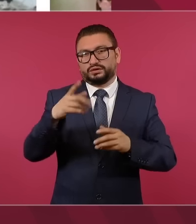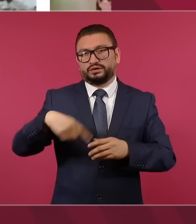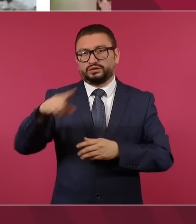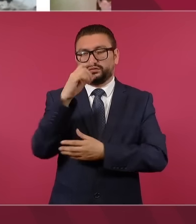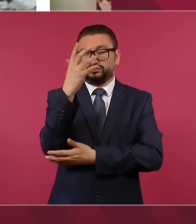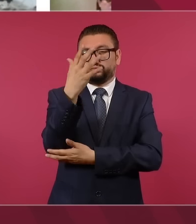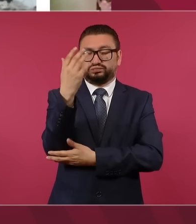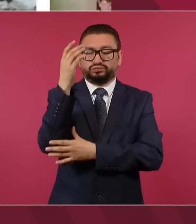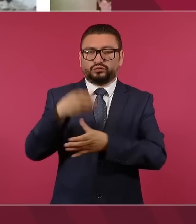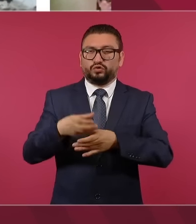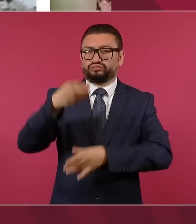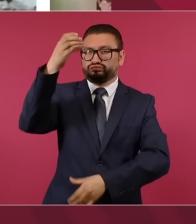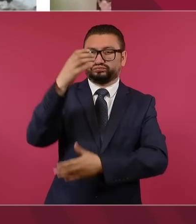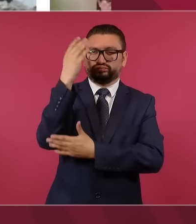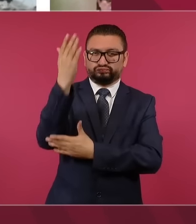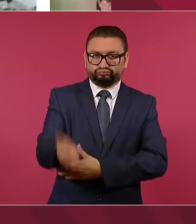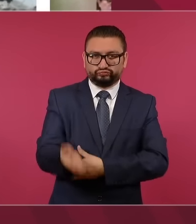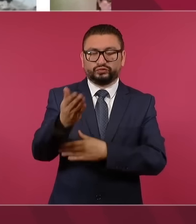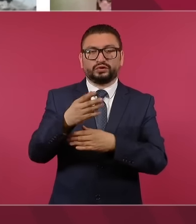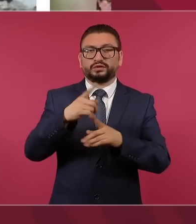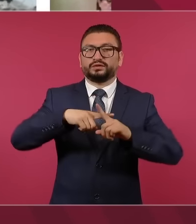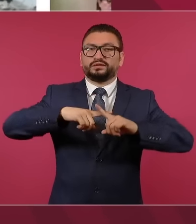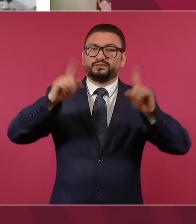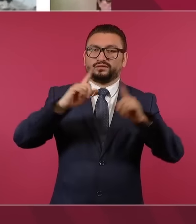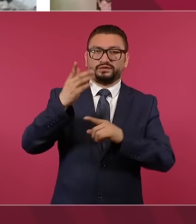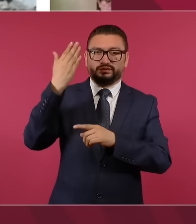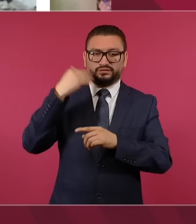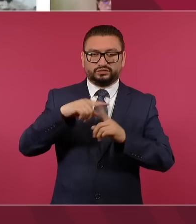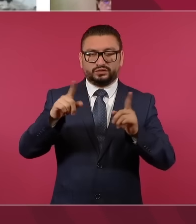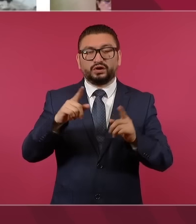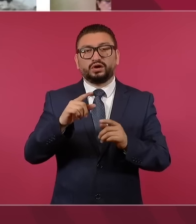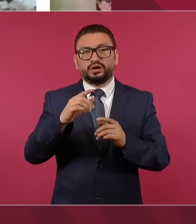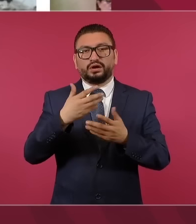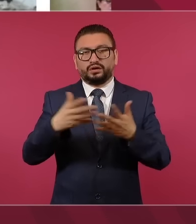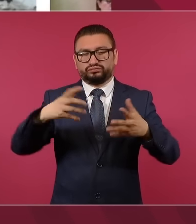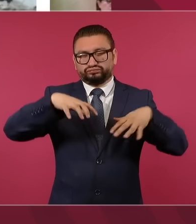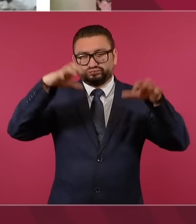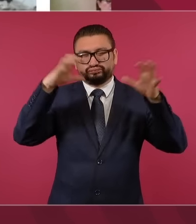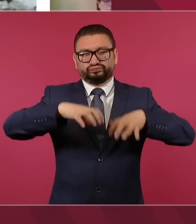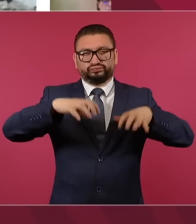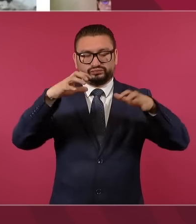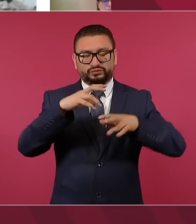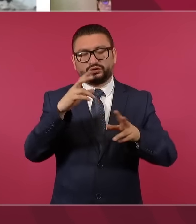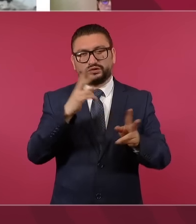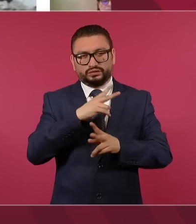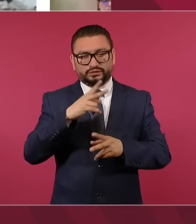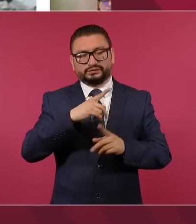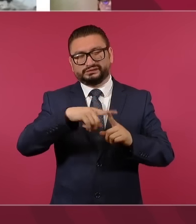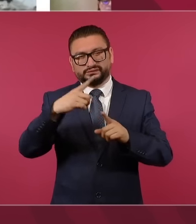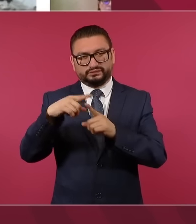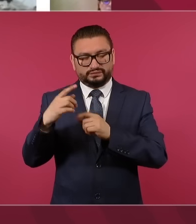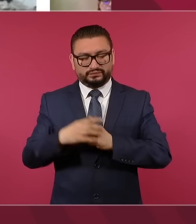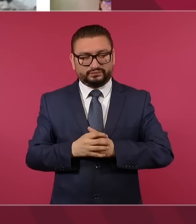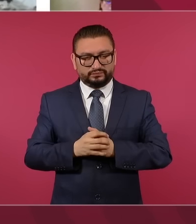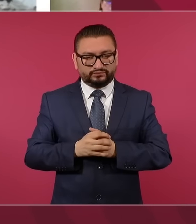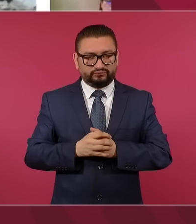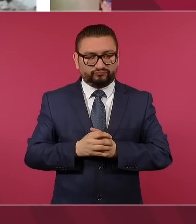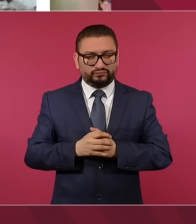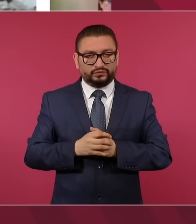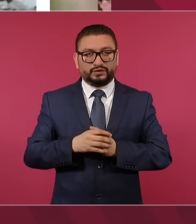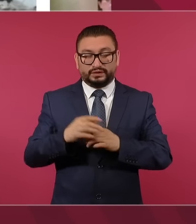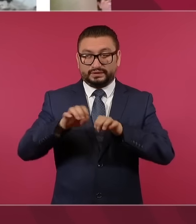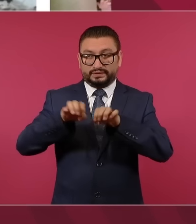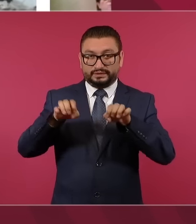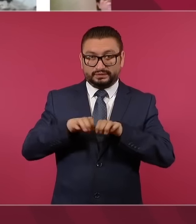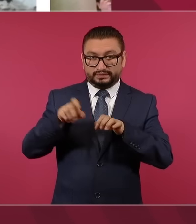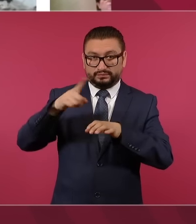postes caídos como nos sucedió en medio del COVID, con tormentas tropicales como Delta, Gamma y Z, y un equipo de